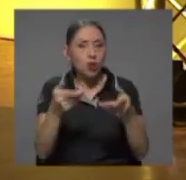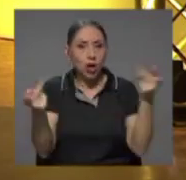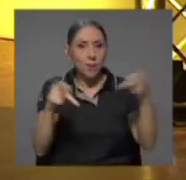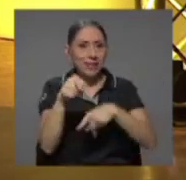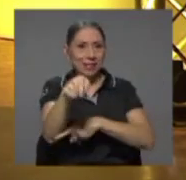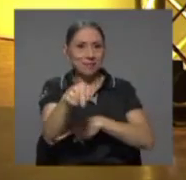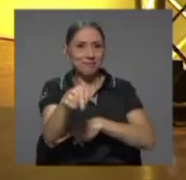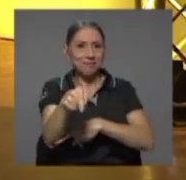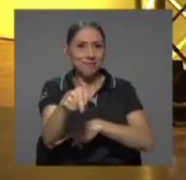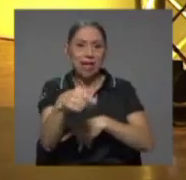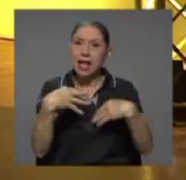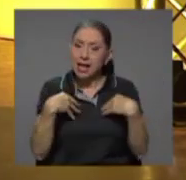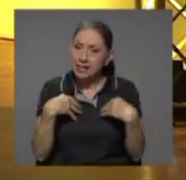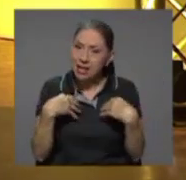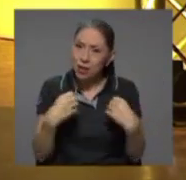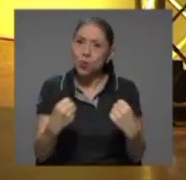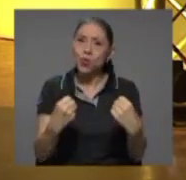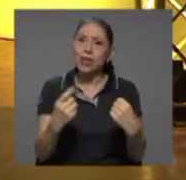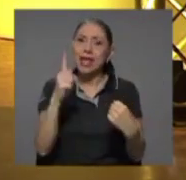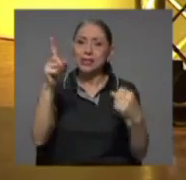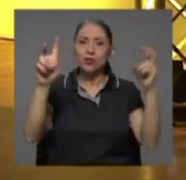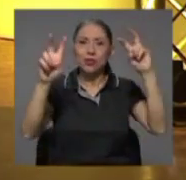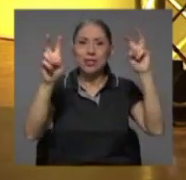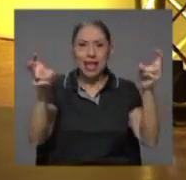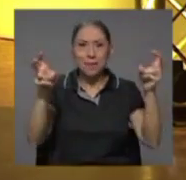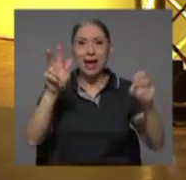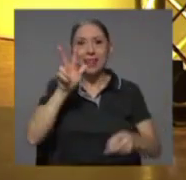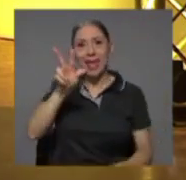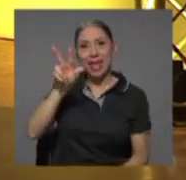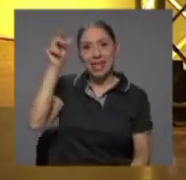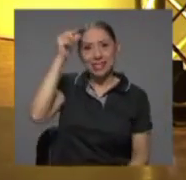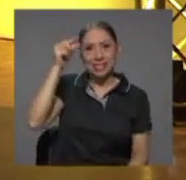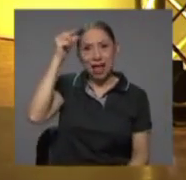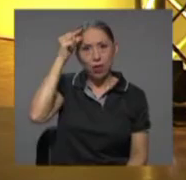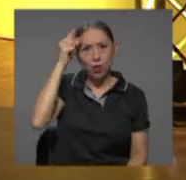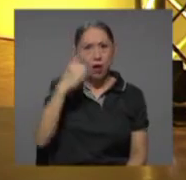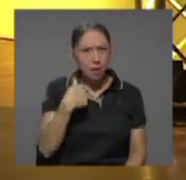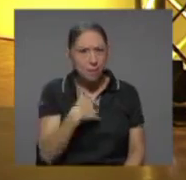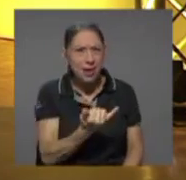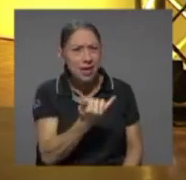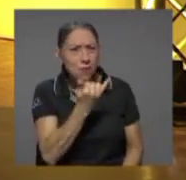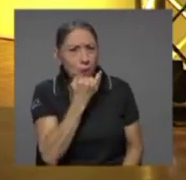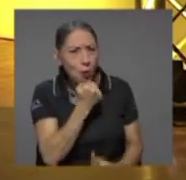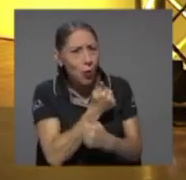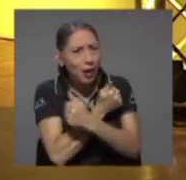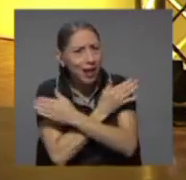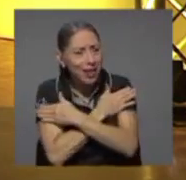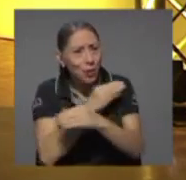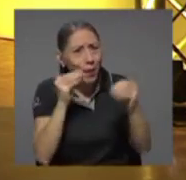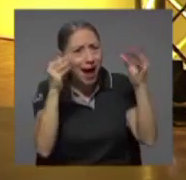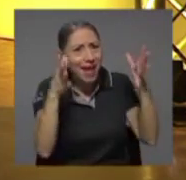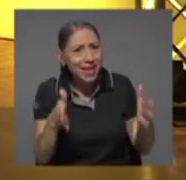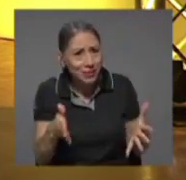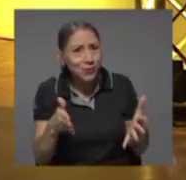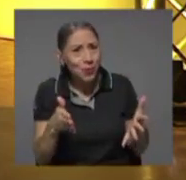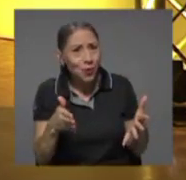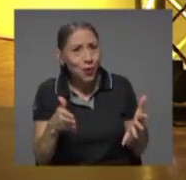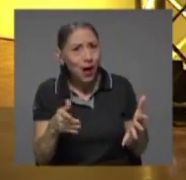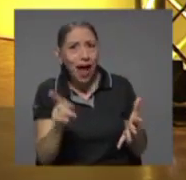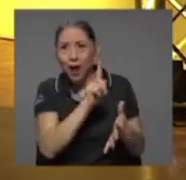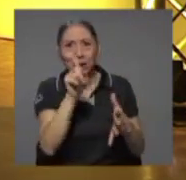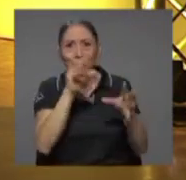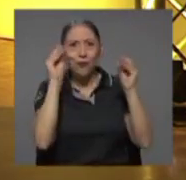la salud es un tema de Estado me equivoco mi querido maestro aunque no fue